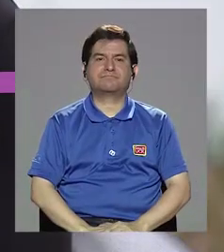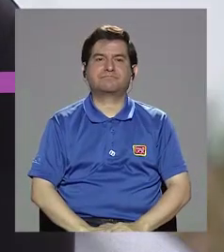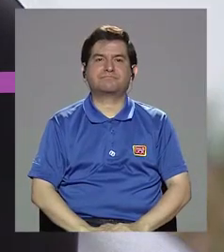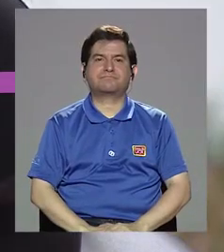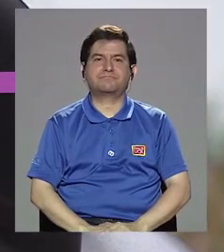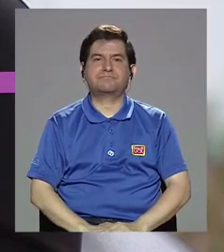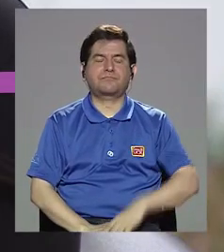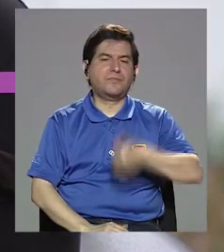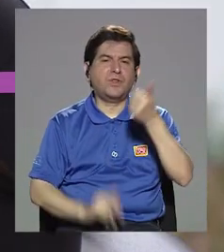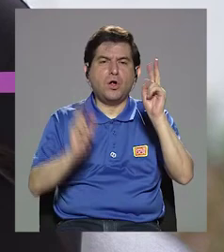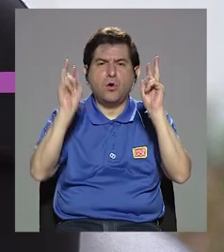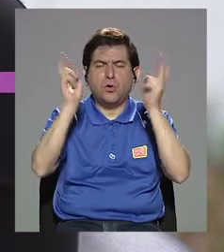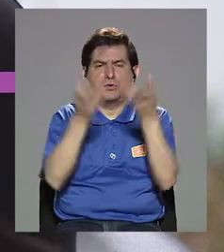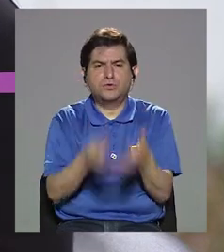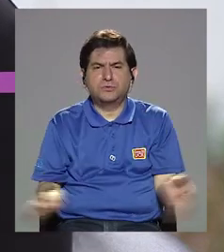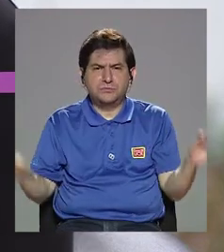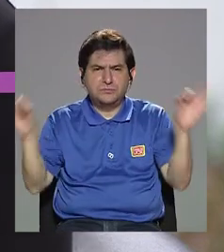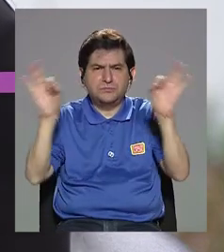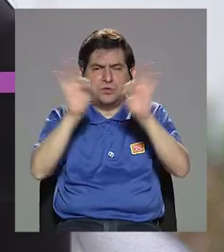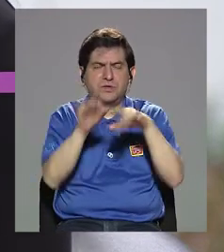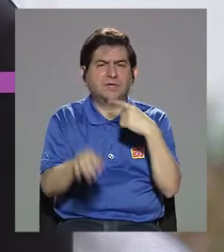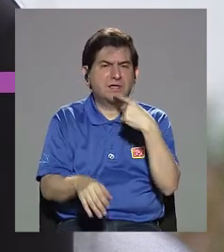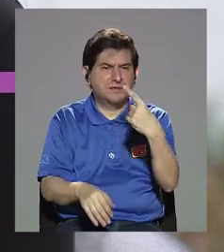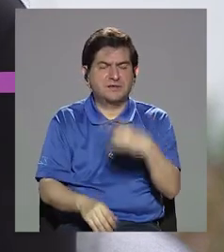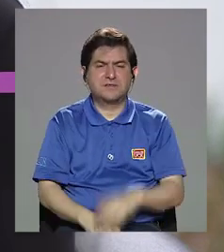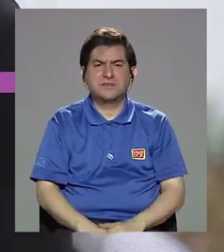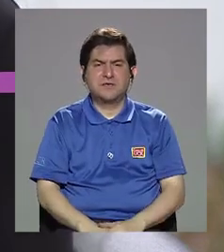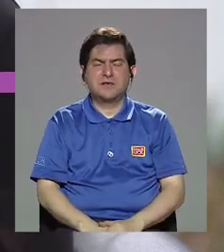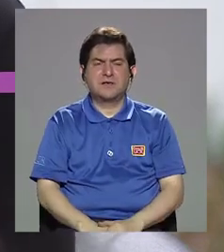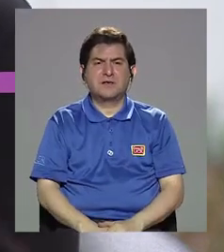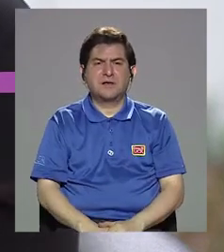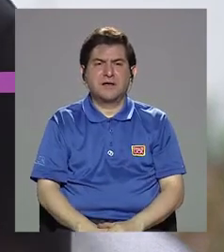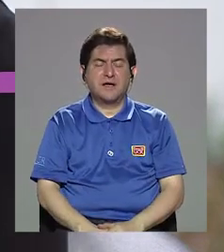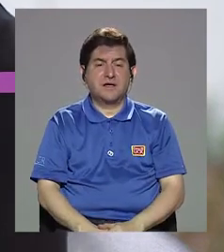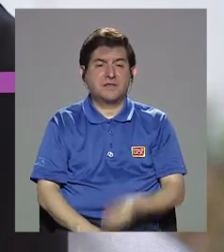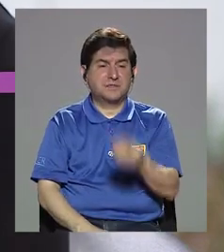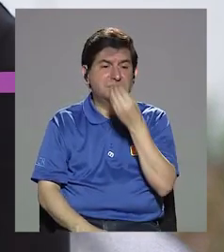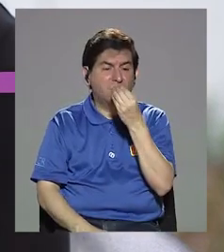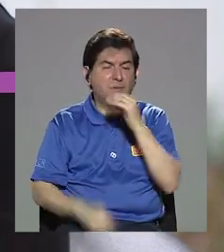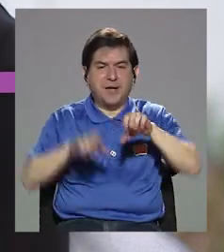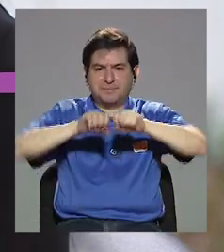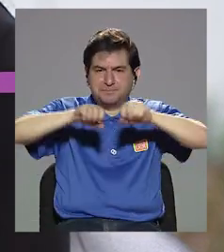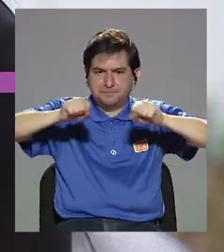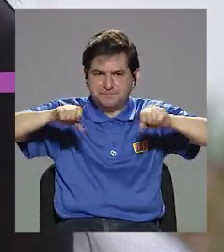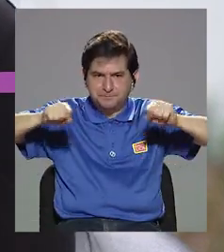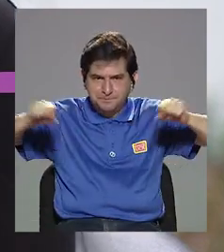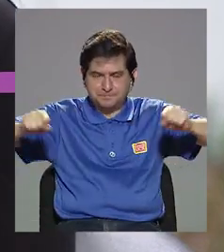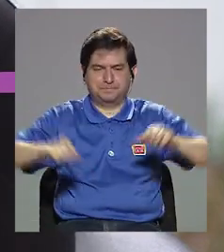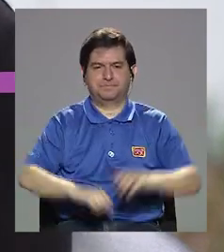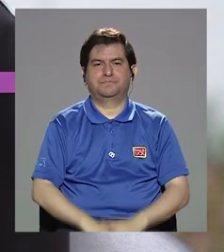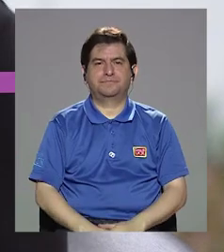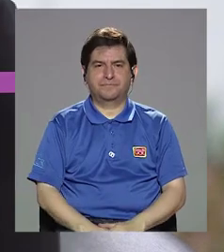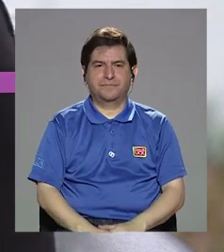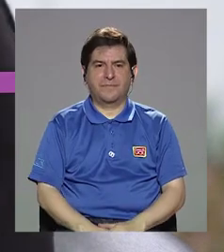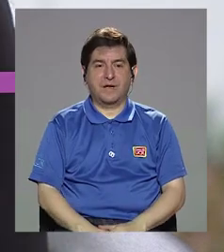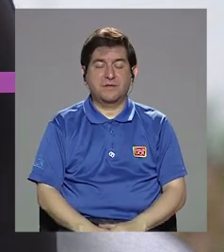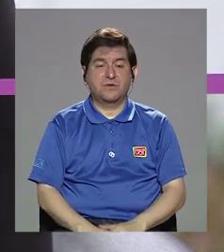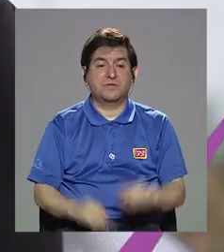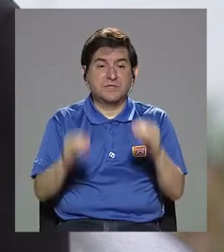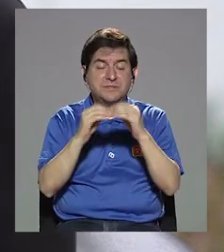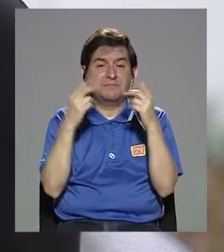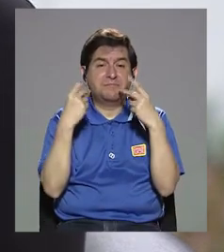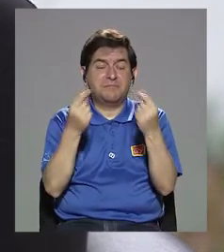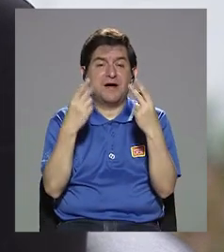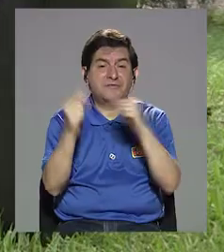otro tema importante que ahora mencionamos es el consumo de embutidos de carne, todo es como más